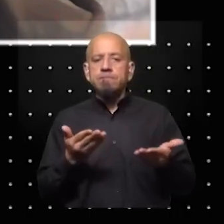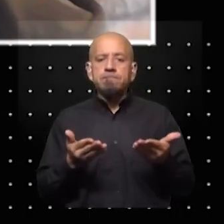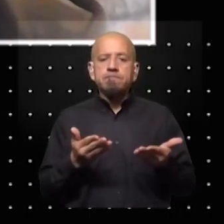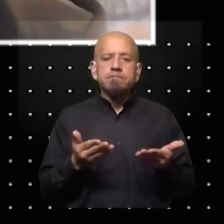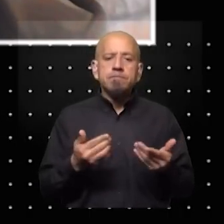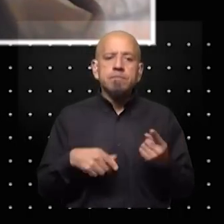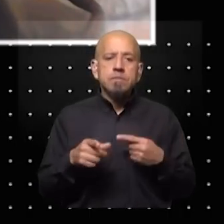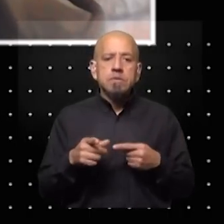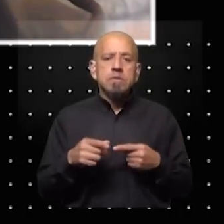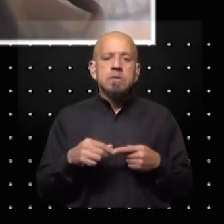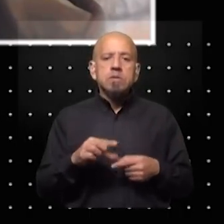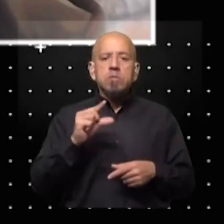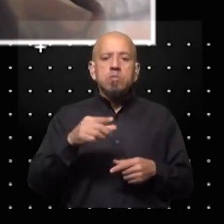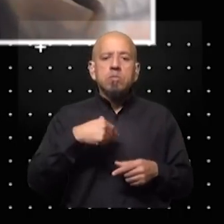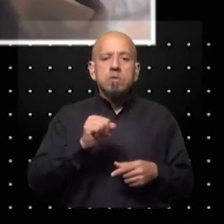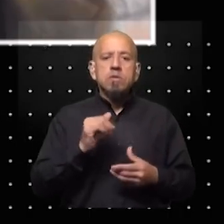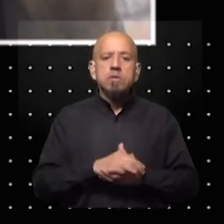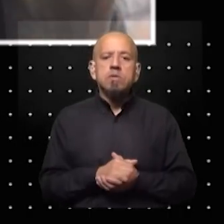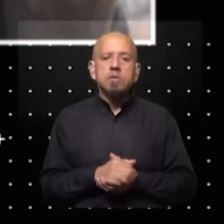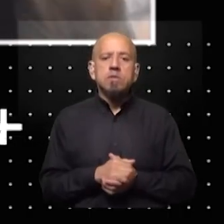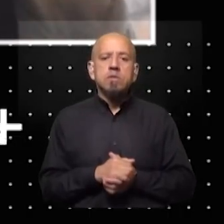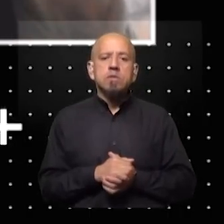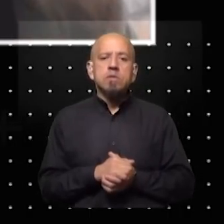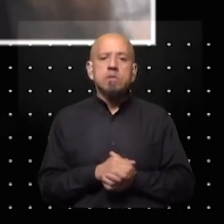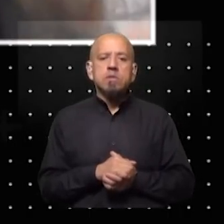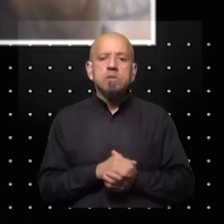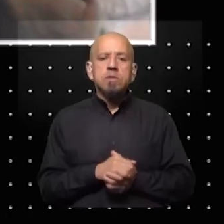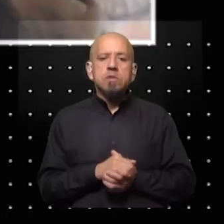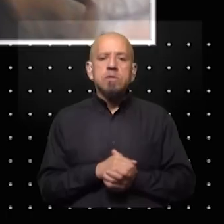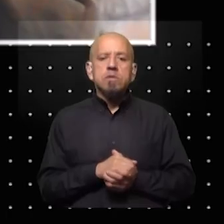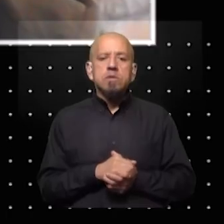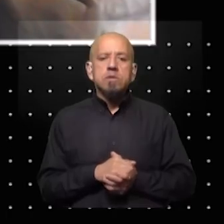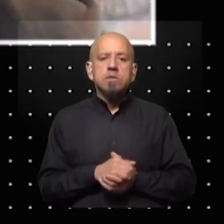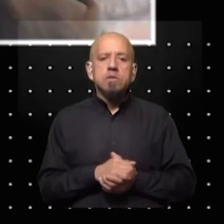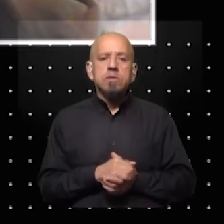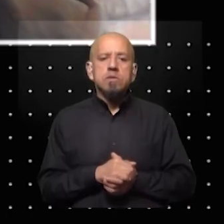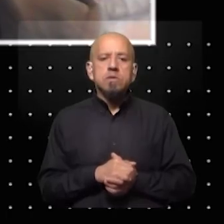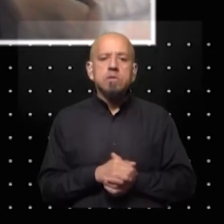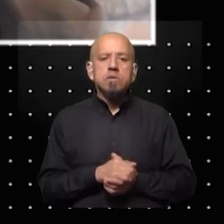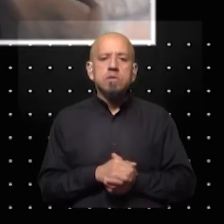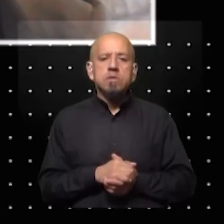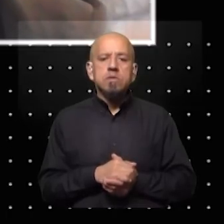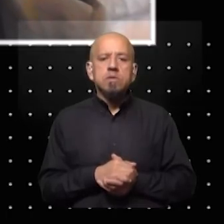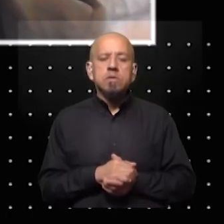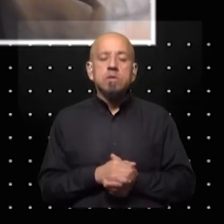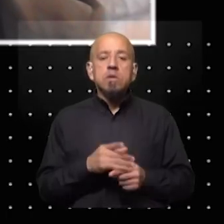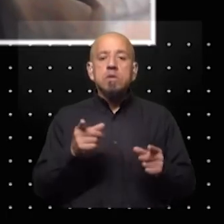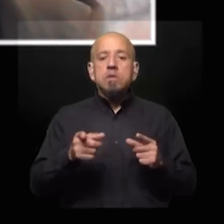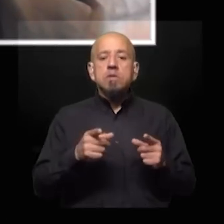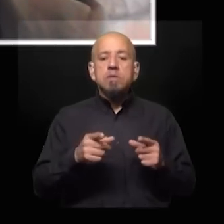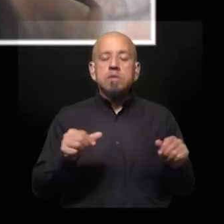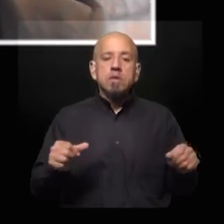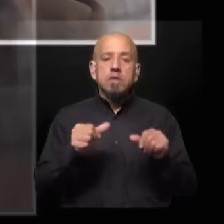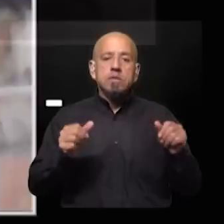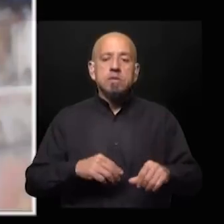para abarcar un poco más? bueno es la gran incógnita si Cristina hace campaña al lado de masa